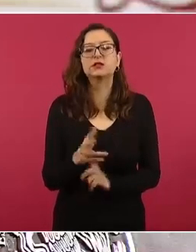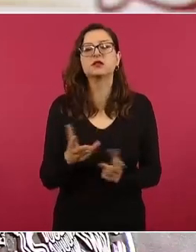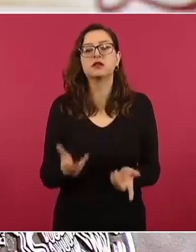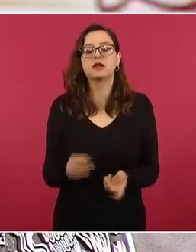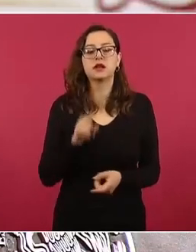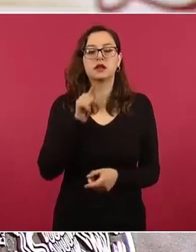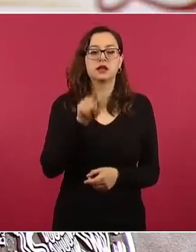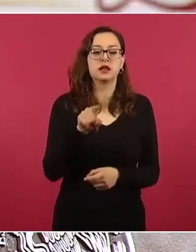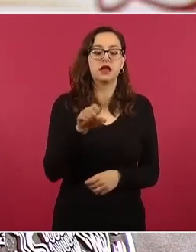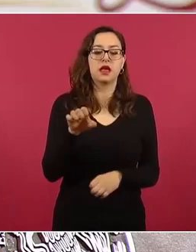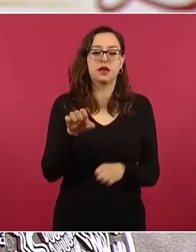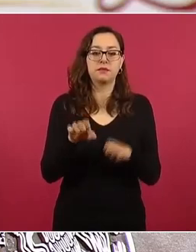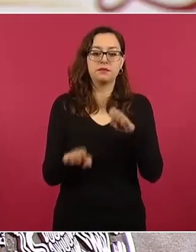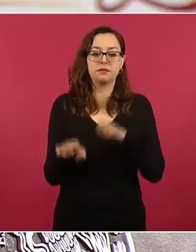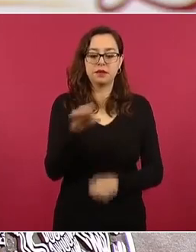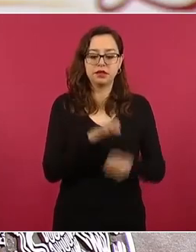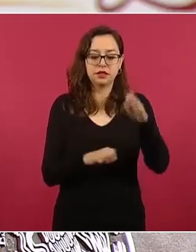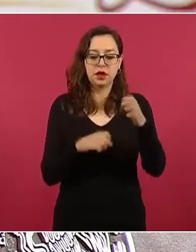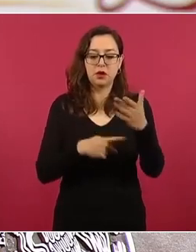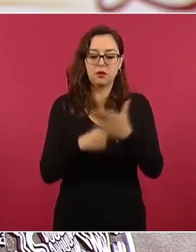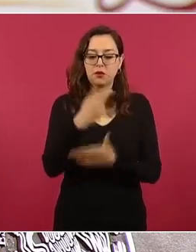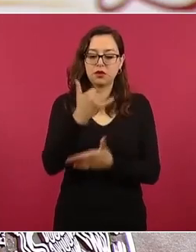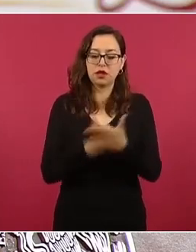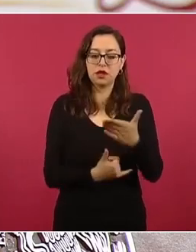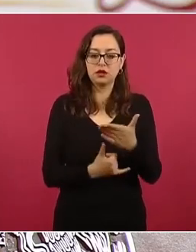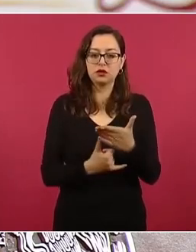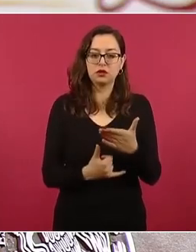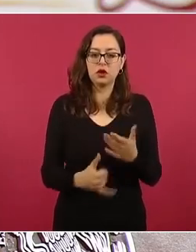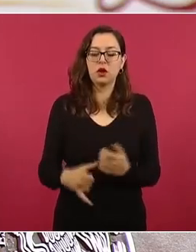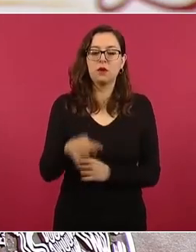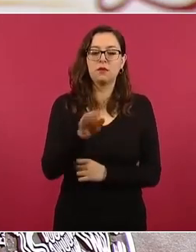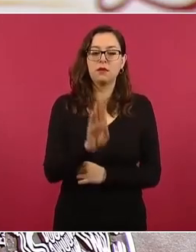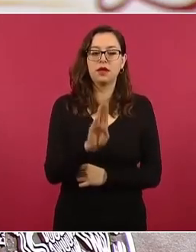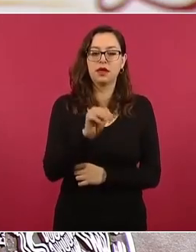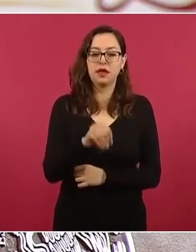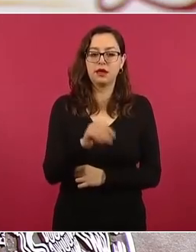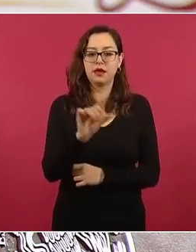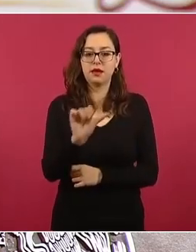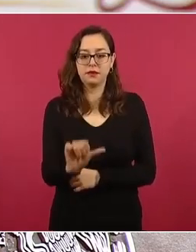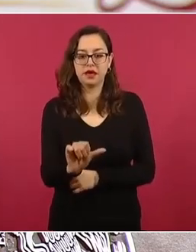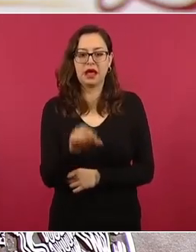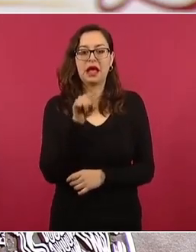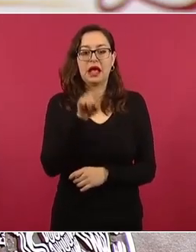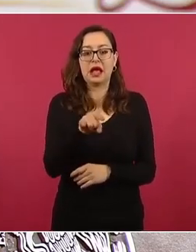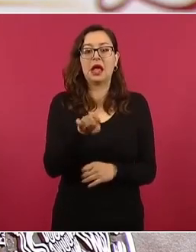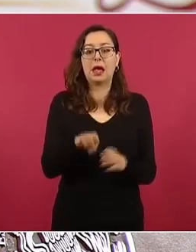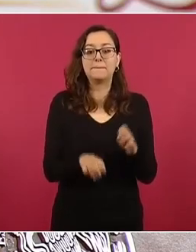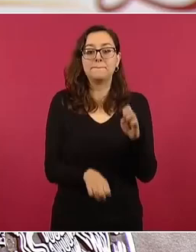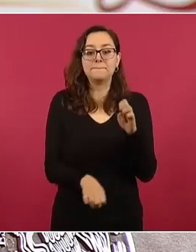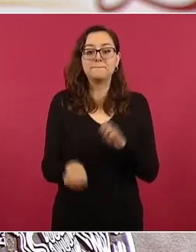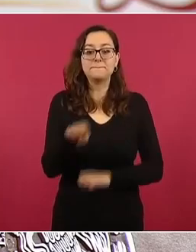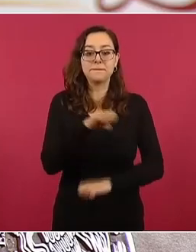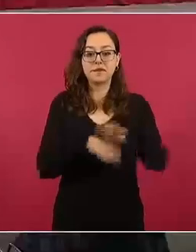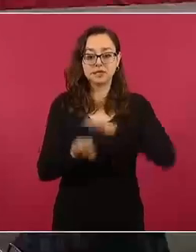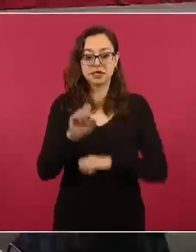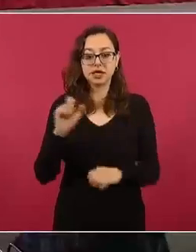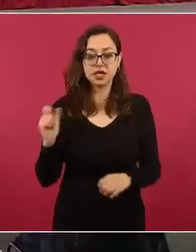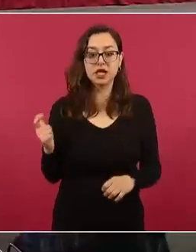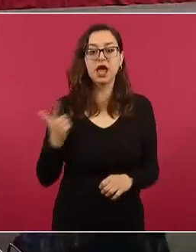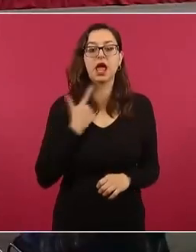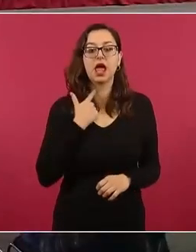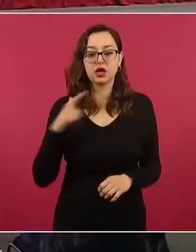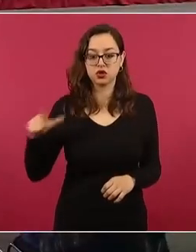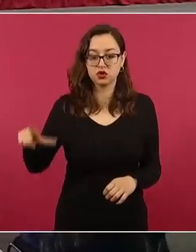empresa Proyectos y Diseños BMA, SADCB, que es la empresa que en la administración anterior prestaba